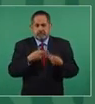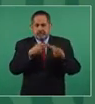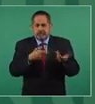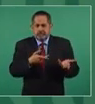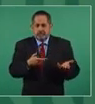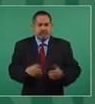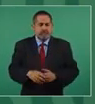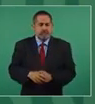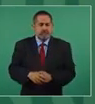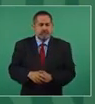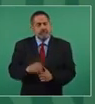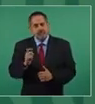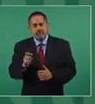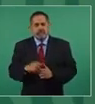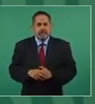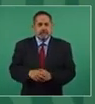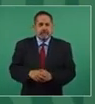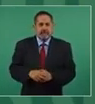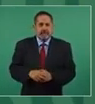O sea,